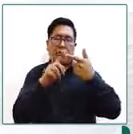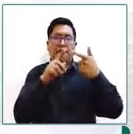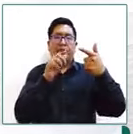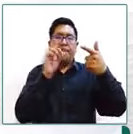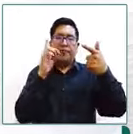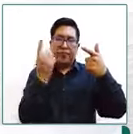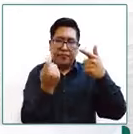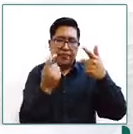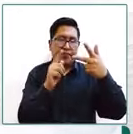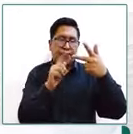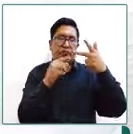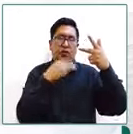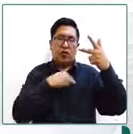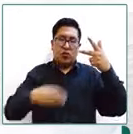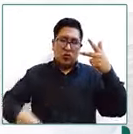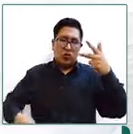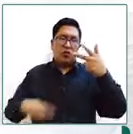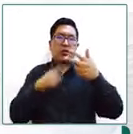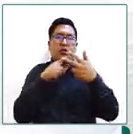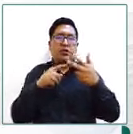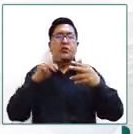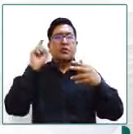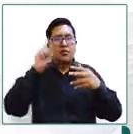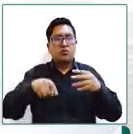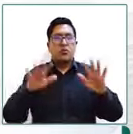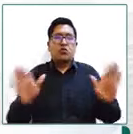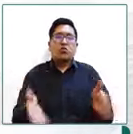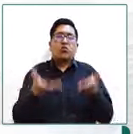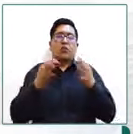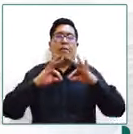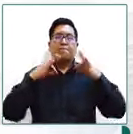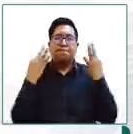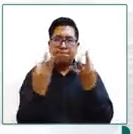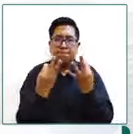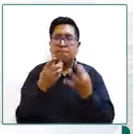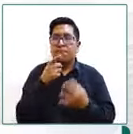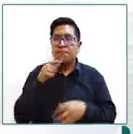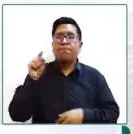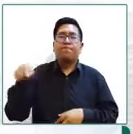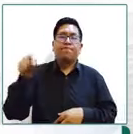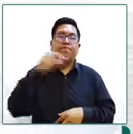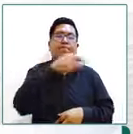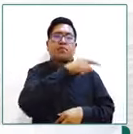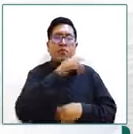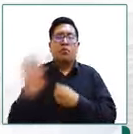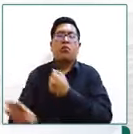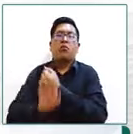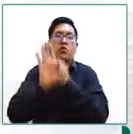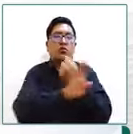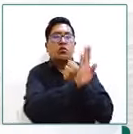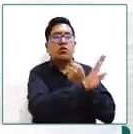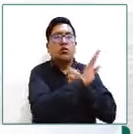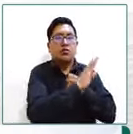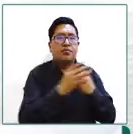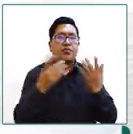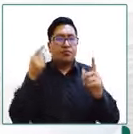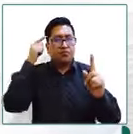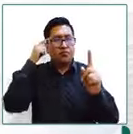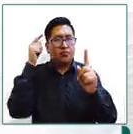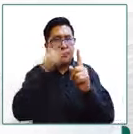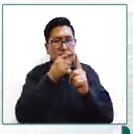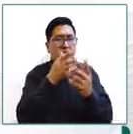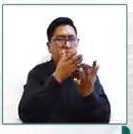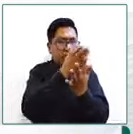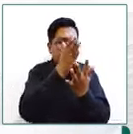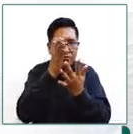el fortalecimiento familiar las entidades de protección deben establecer y aplicar protocolos y lineamientos para la